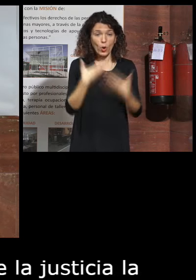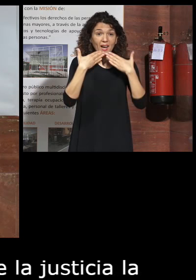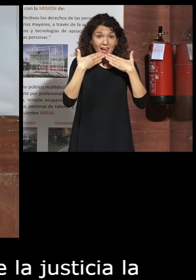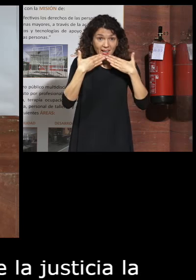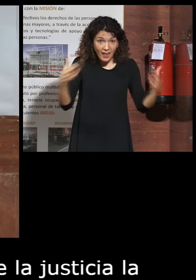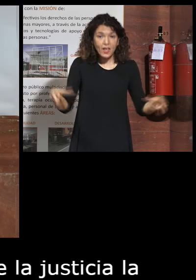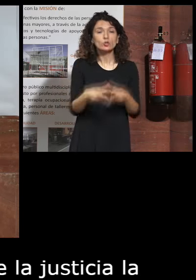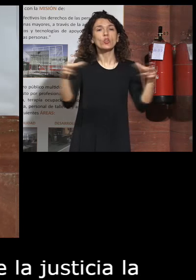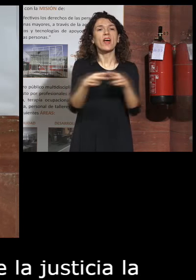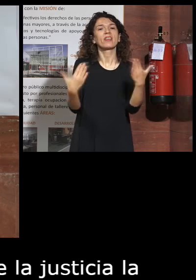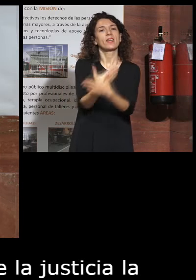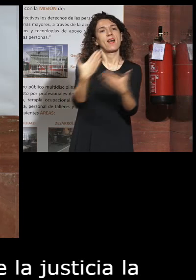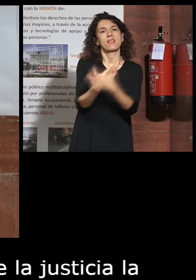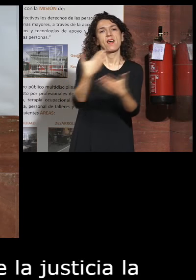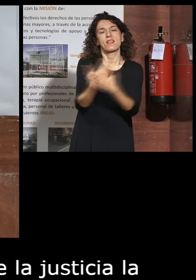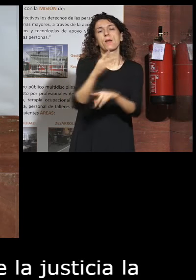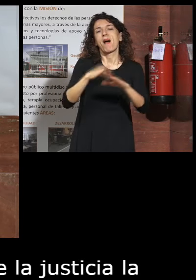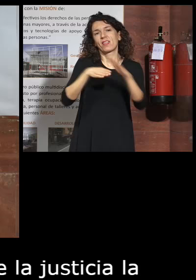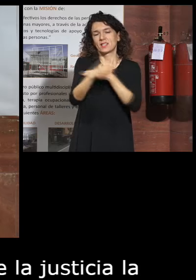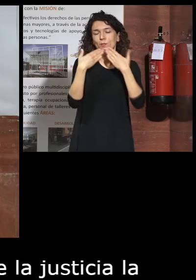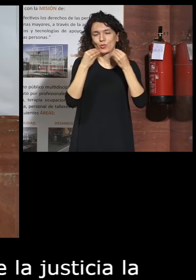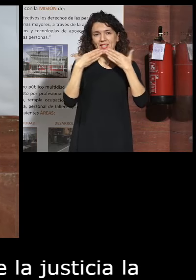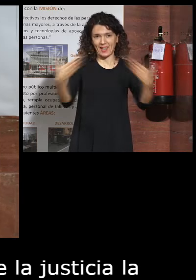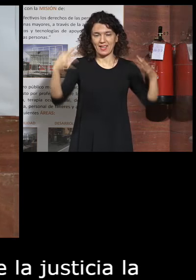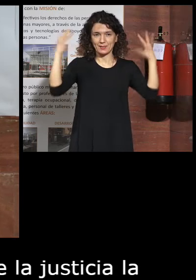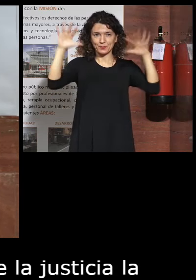que esta sociedad cada día sea un poco más justa. Muchísimas gracias.